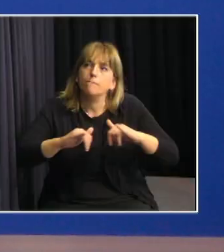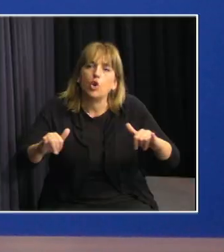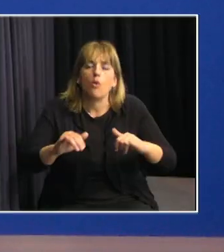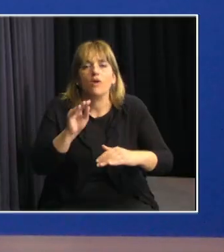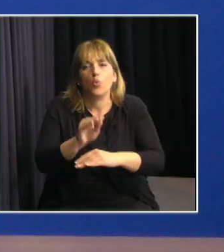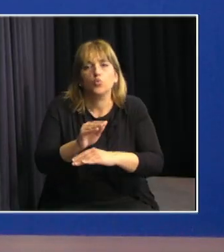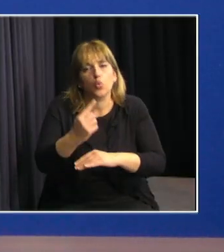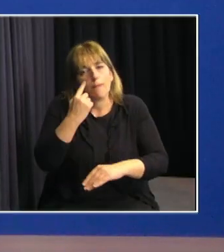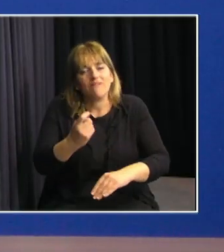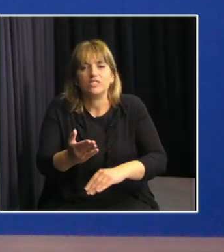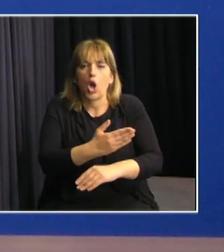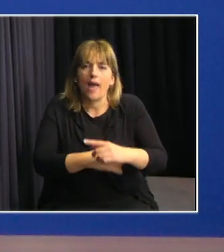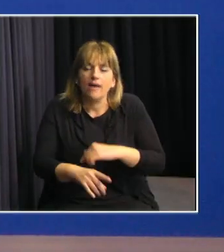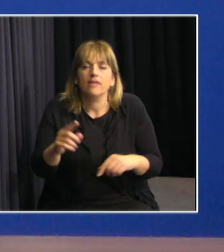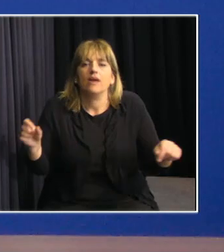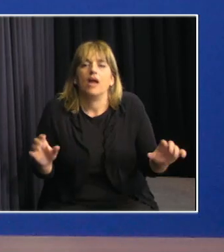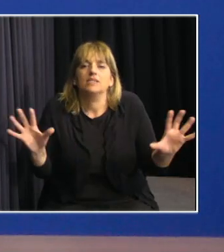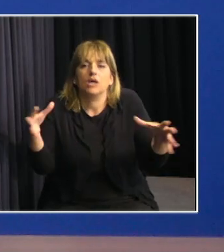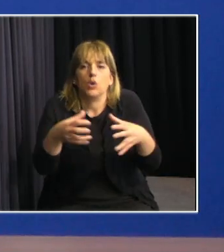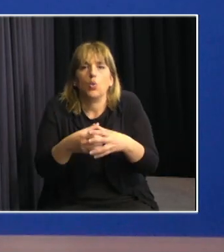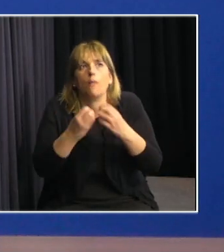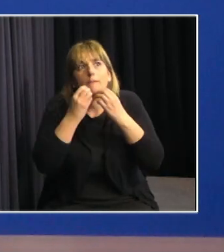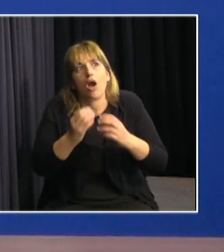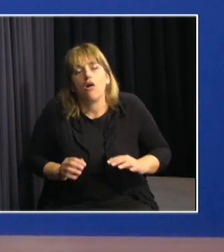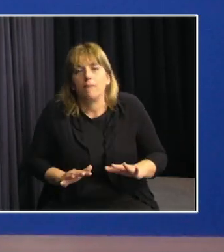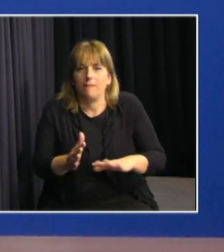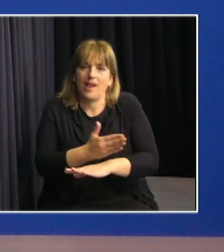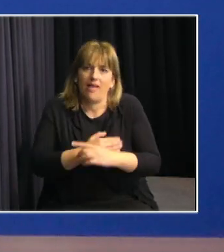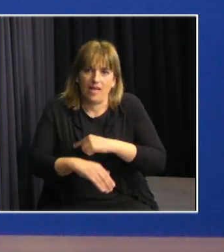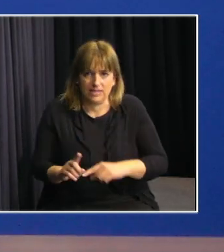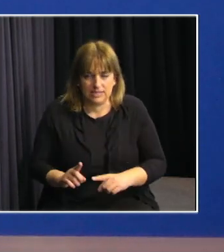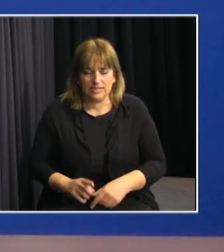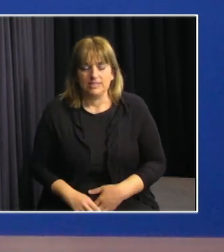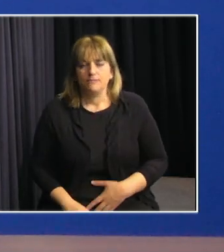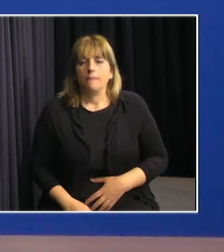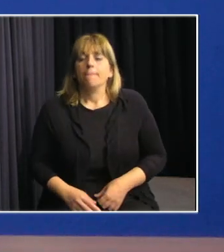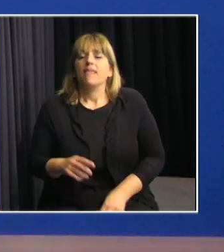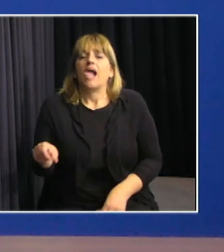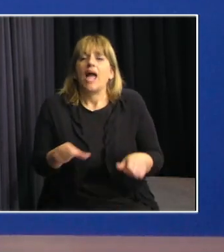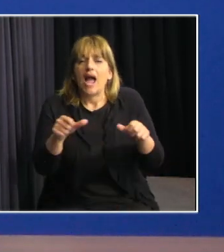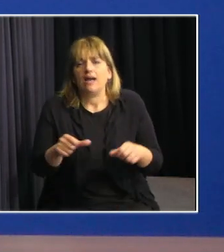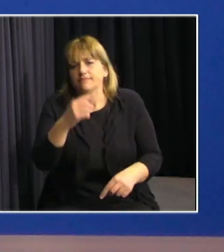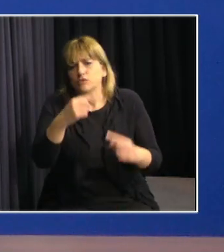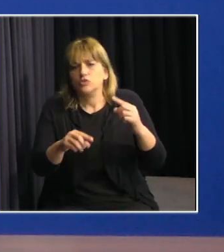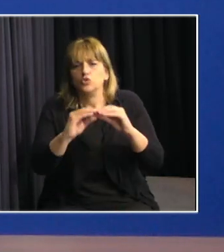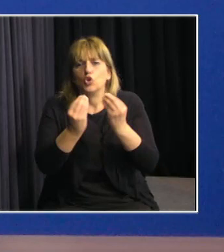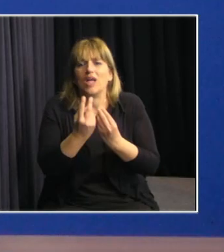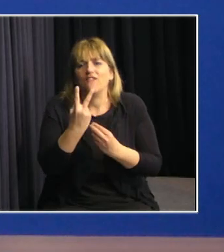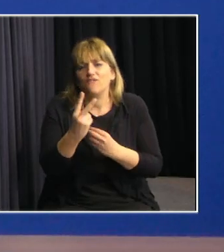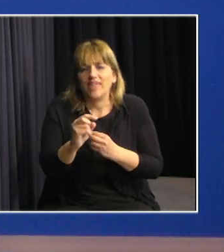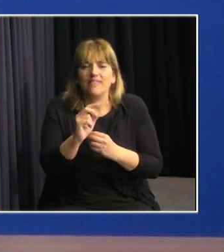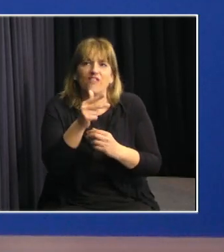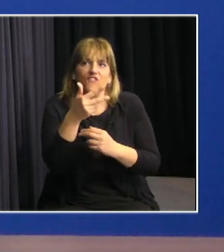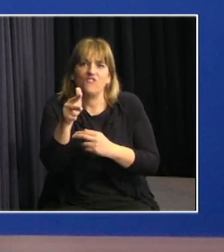preventiva que redunda en comunidades mejor preparadas y más resilientes. Se trata de una serie de 20 videos animados